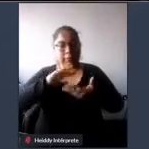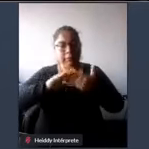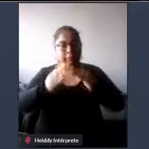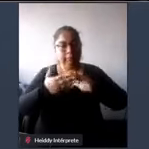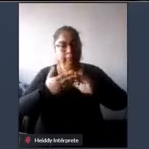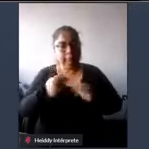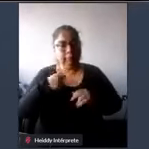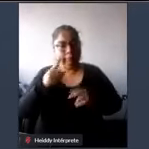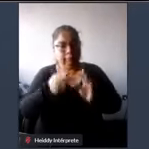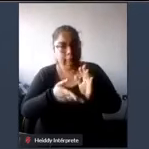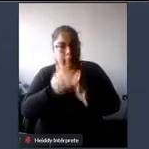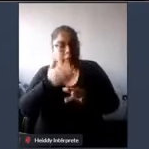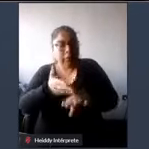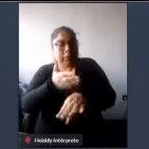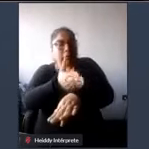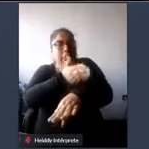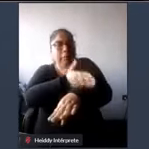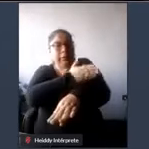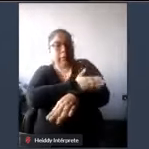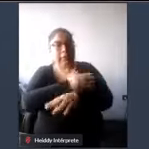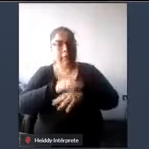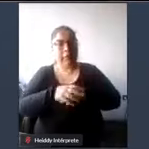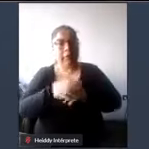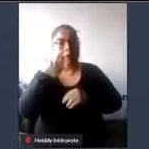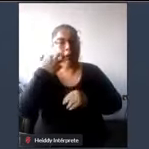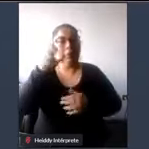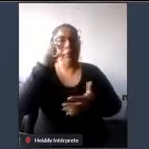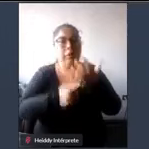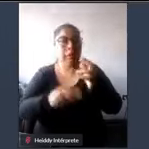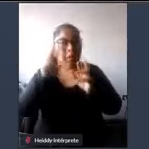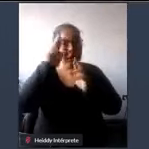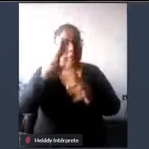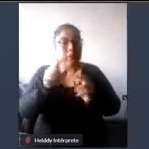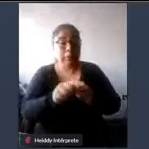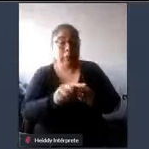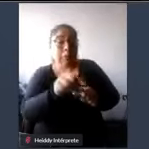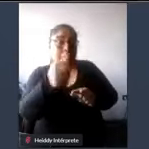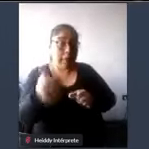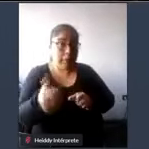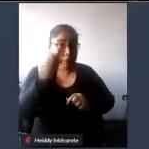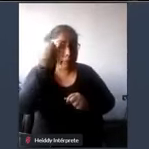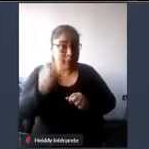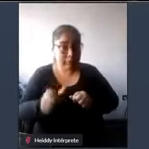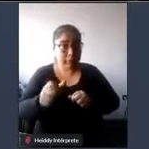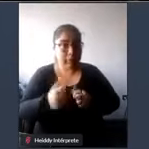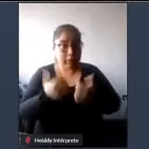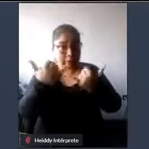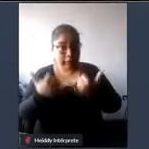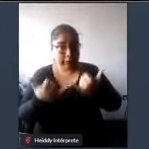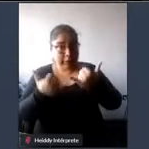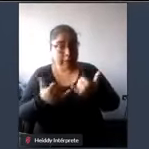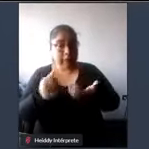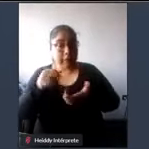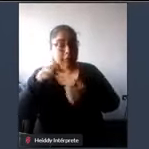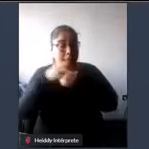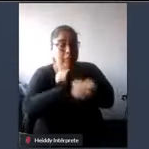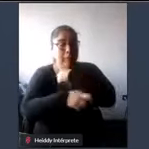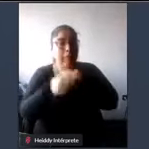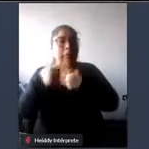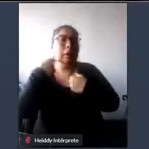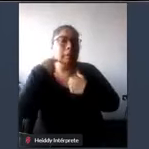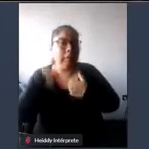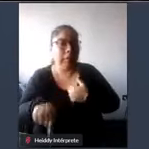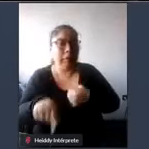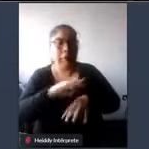estamos yendo para atrás es porque el respeto por el vecino en esta ciudad se ha perdido totalmente